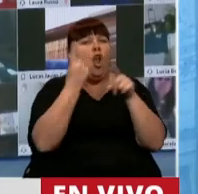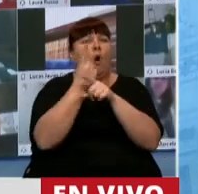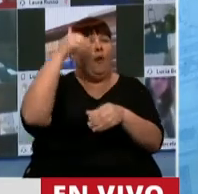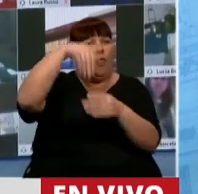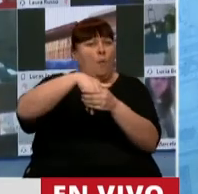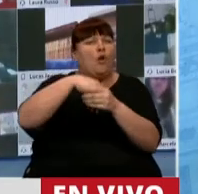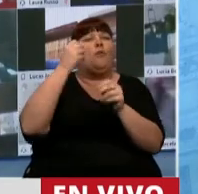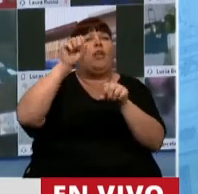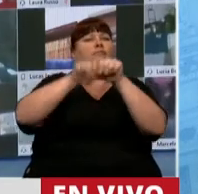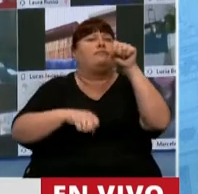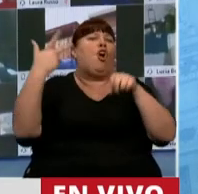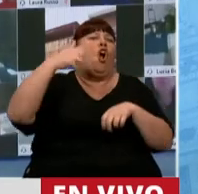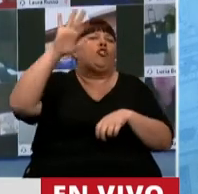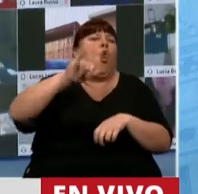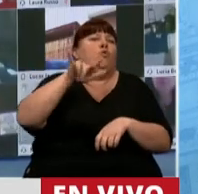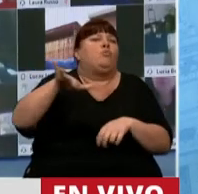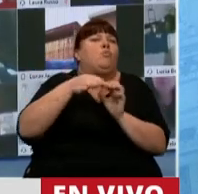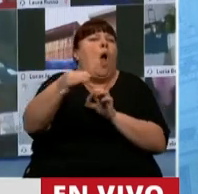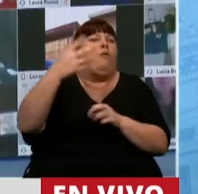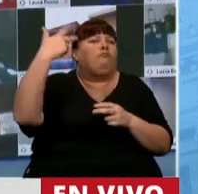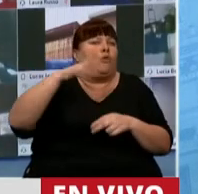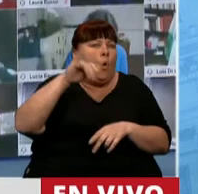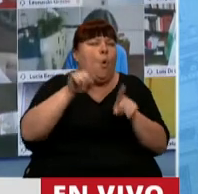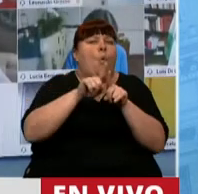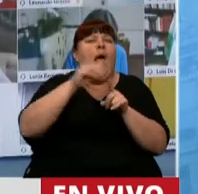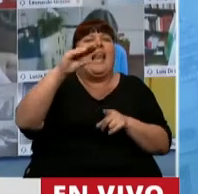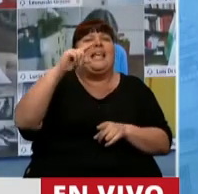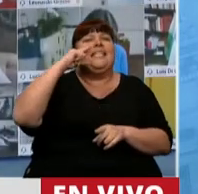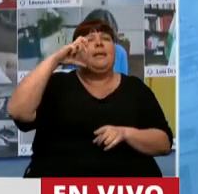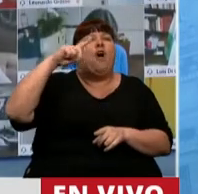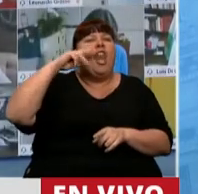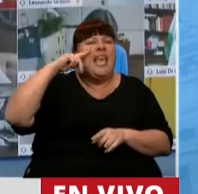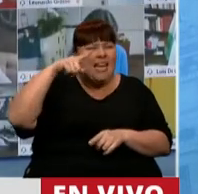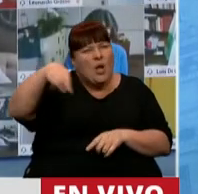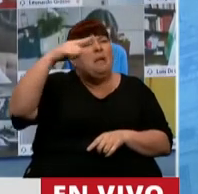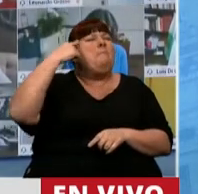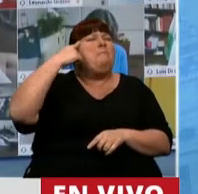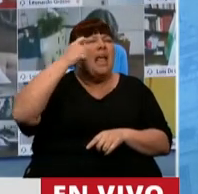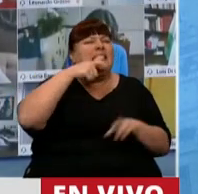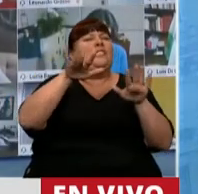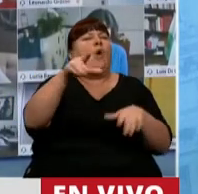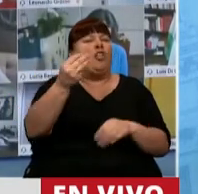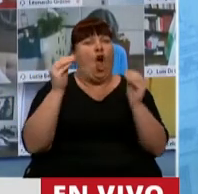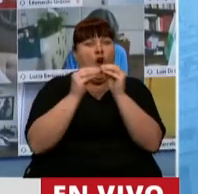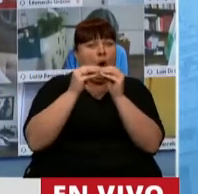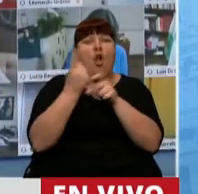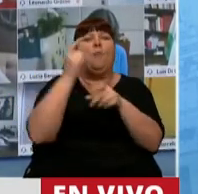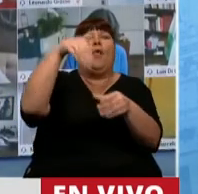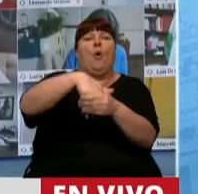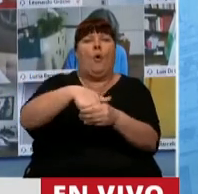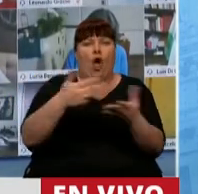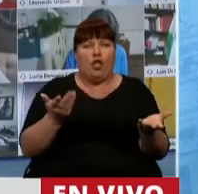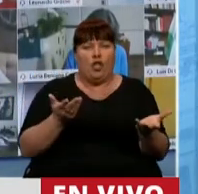podido votar porque se le cortó la luz en su pueblo, como Gerardo Cipollini. Ustedes imagínense esa situación, un colega que no puede